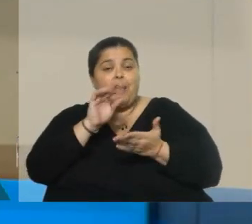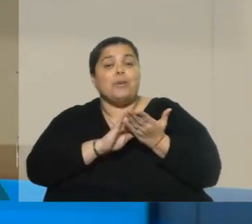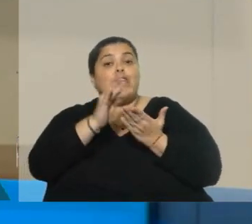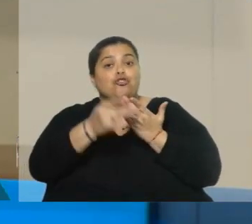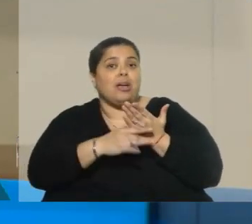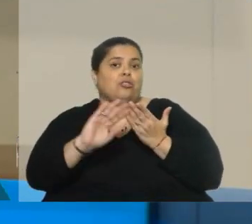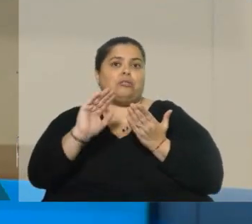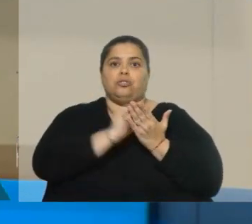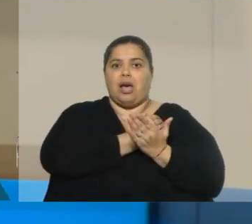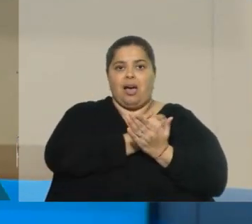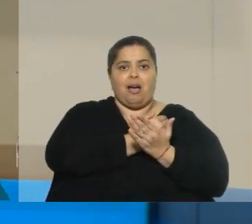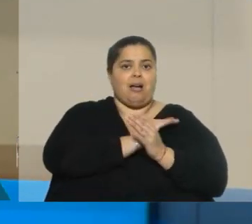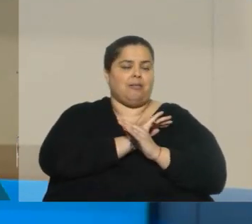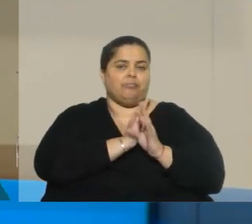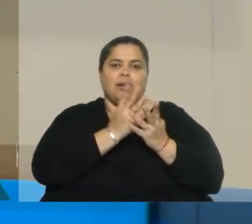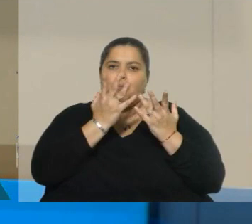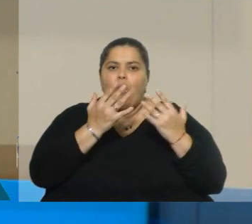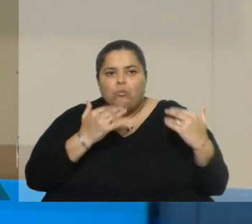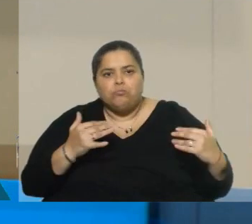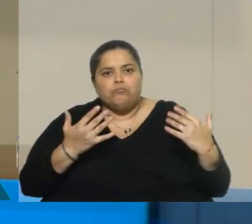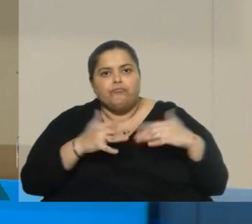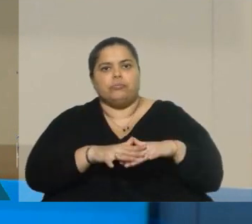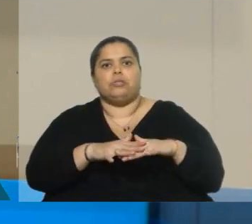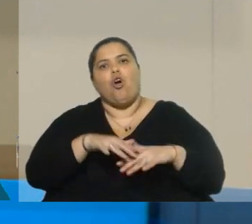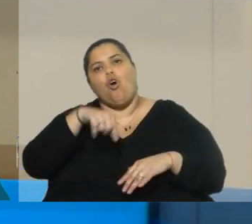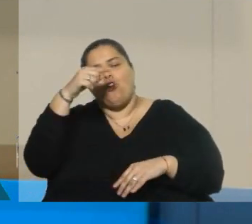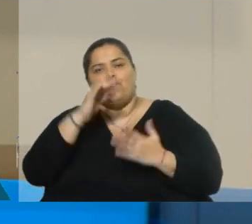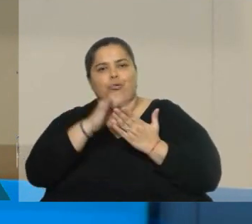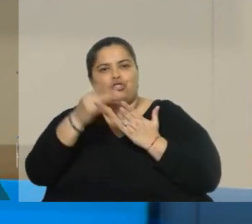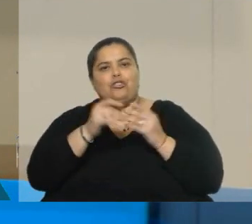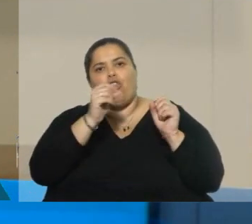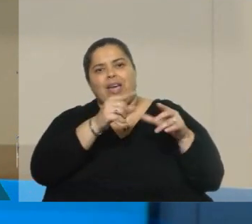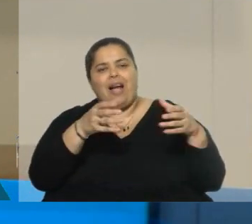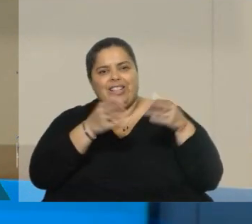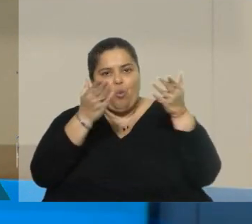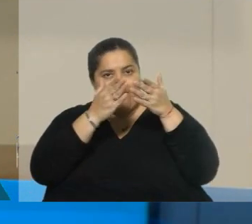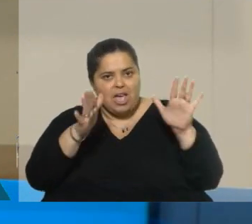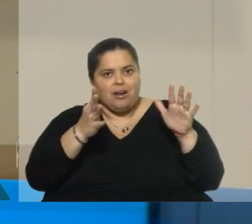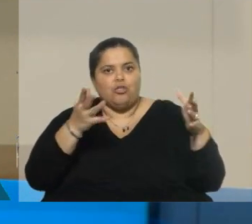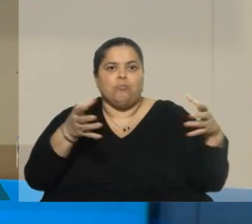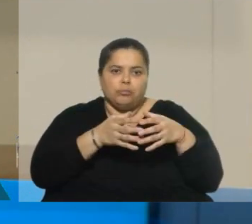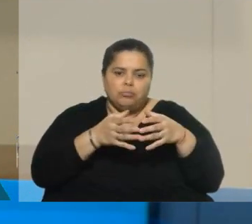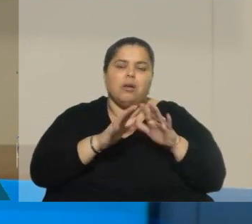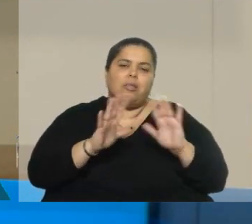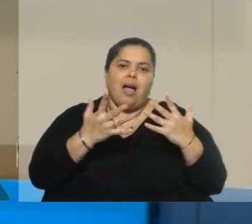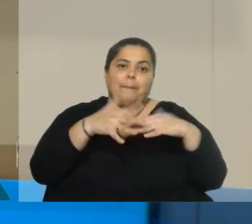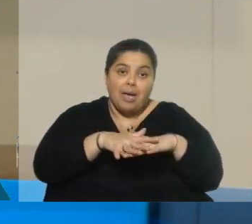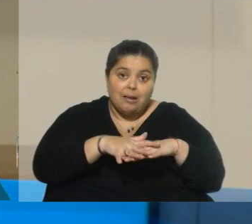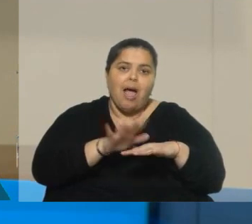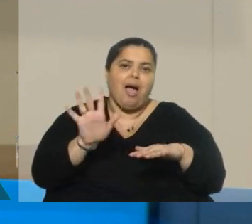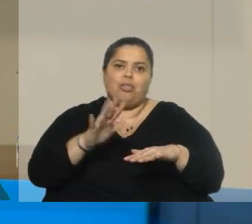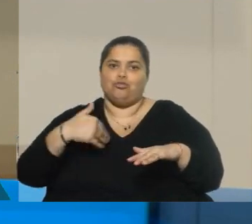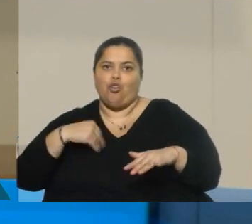el objetivo de unificarlo con otro que había de Cabildo Abierto, finalmente esas sugerencias no fueron incluidas.